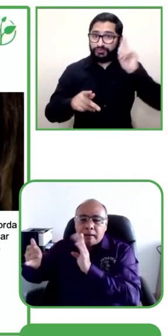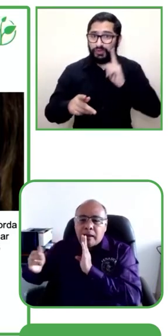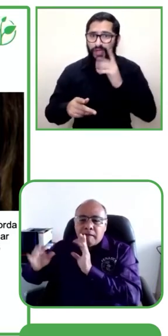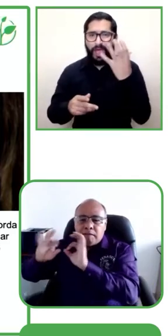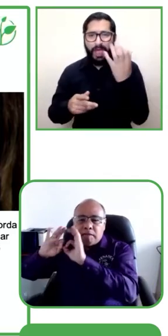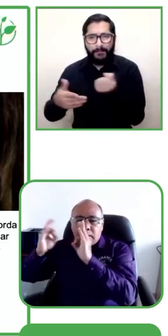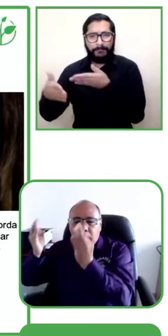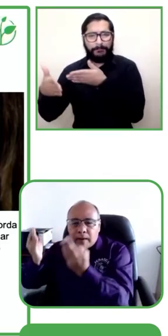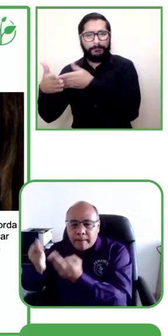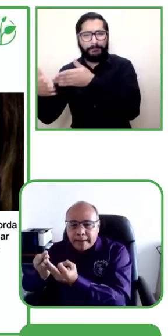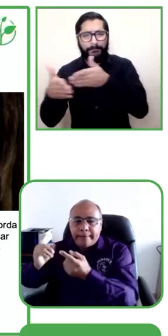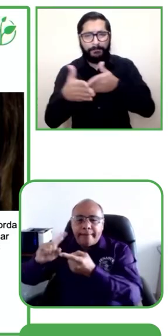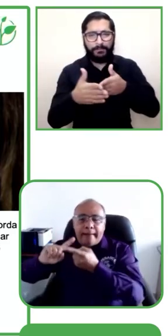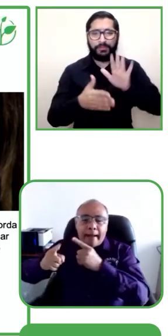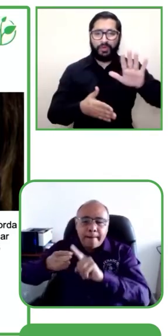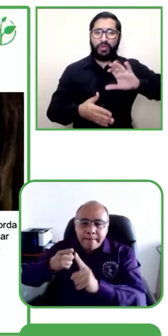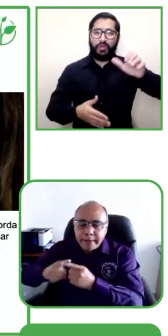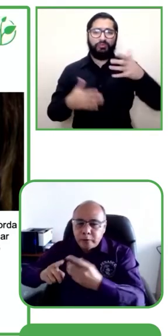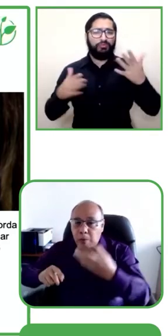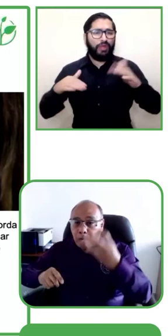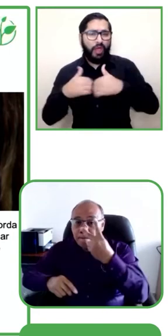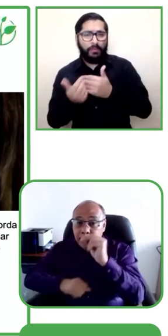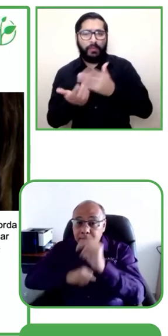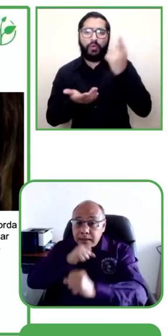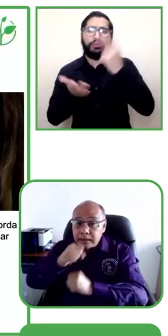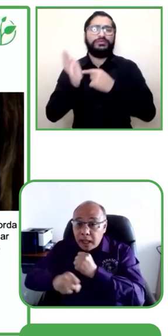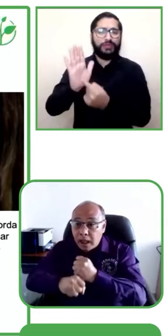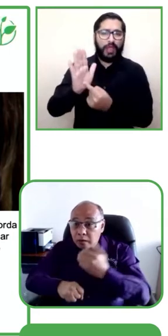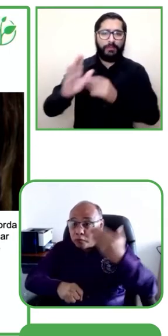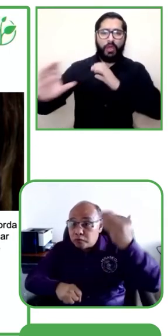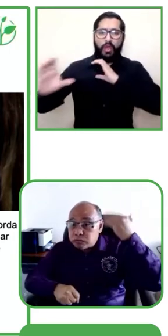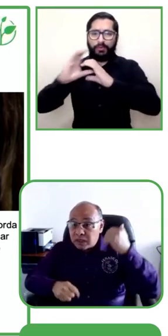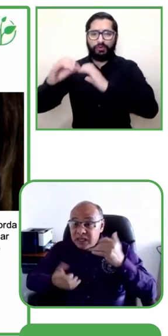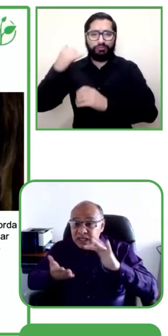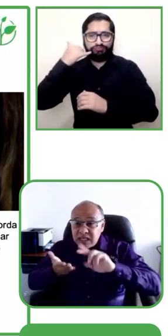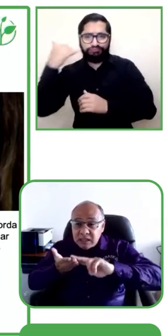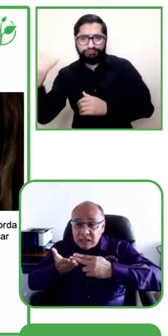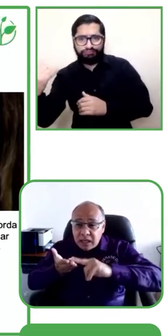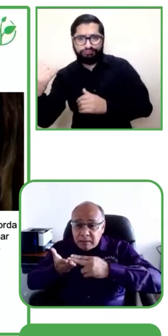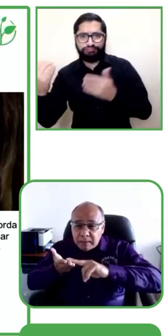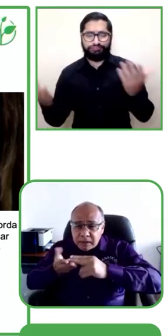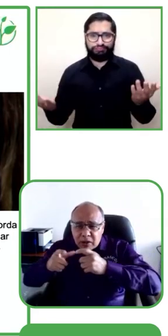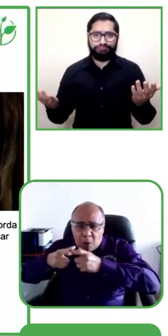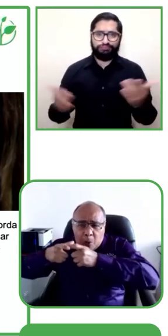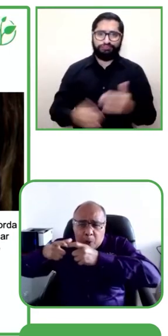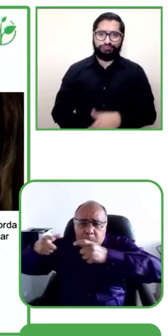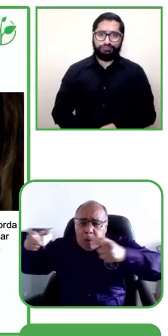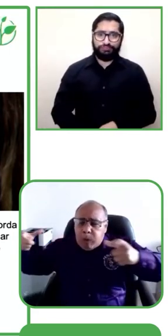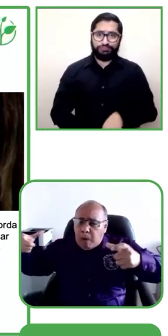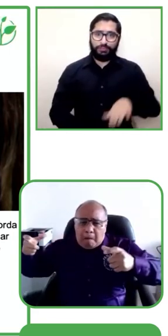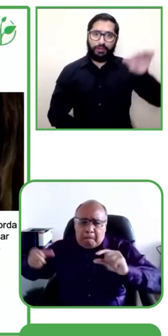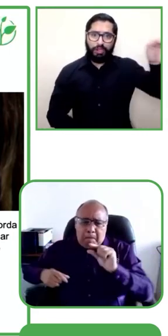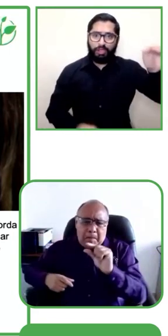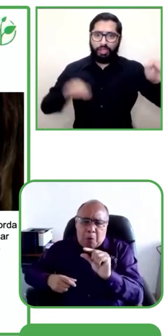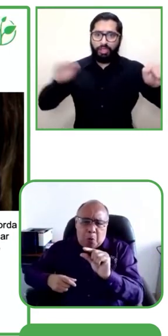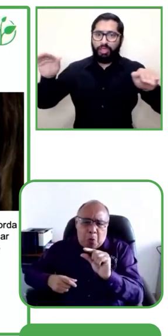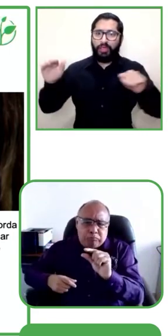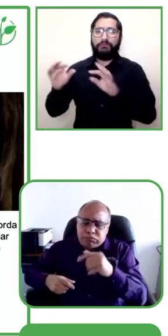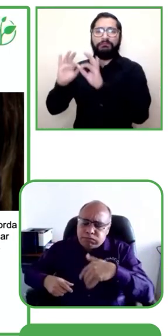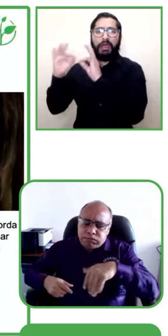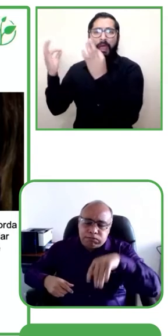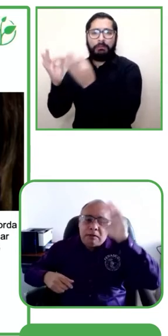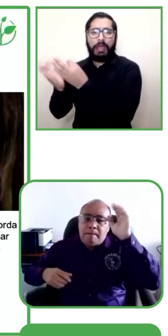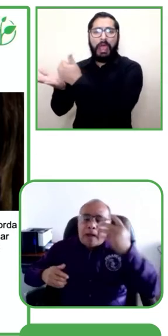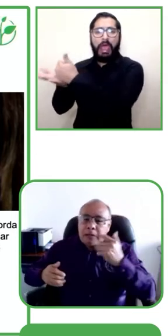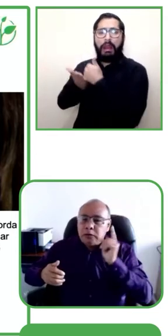comunicarse por medio de vía telefónica. Tenían que depender de algún familiar, de amigos. Y no se contaba